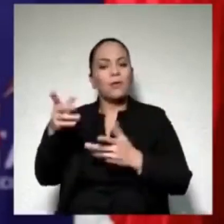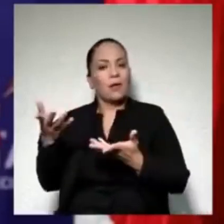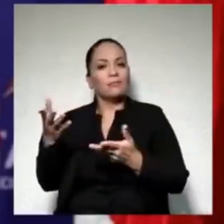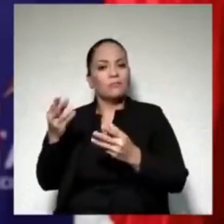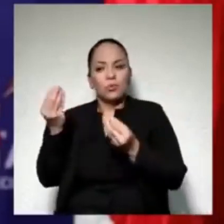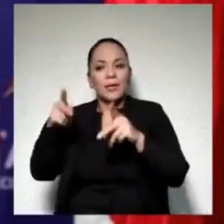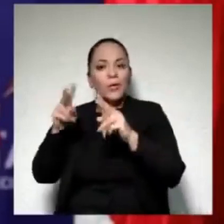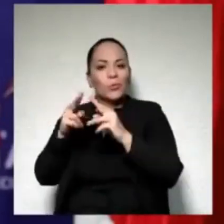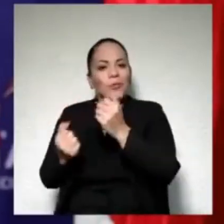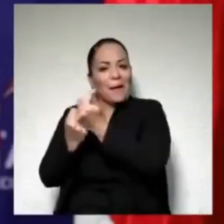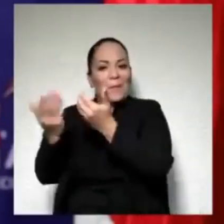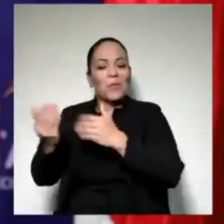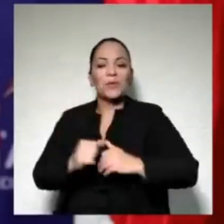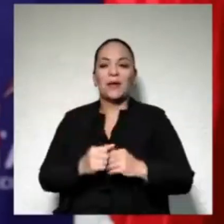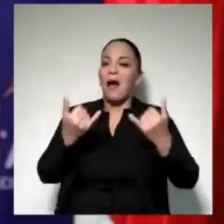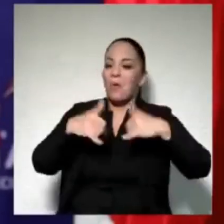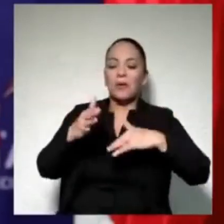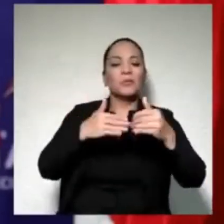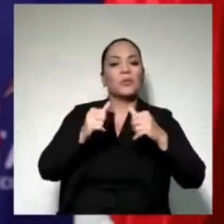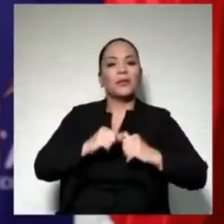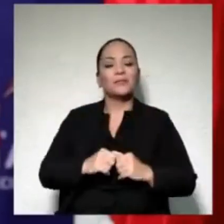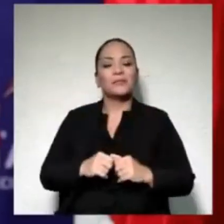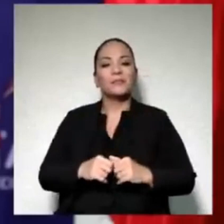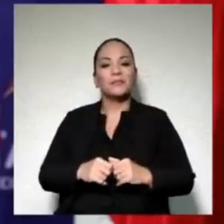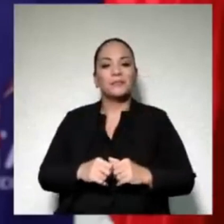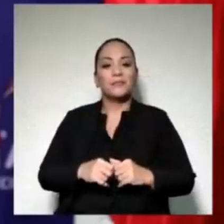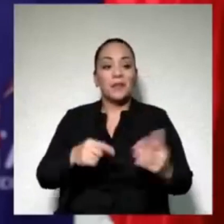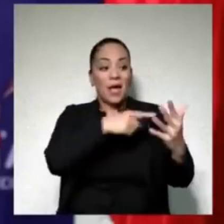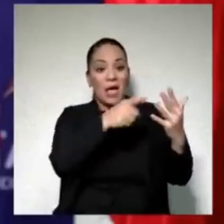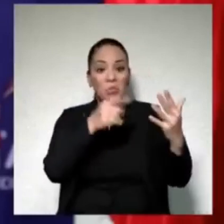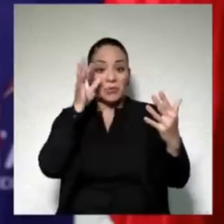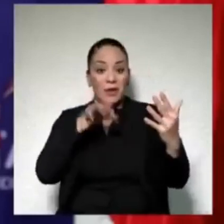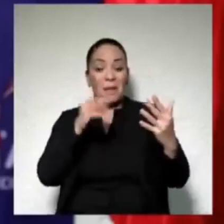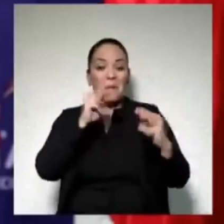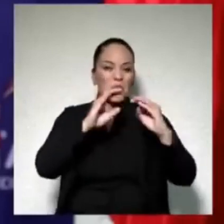pesar de... Y según ellos me van a hacer quitarla. No, señor.